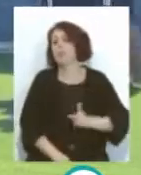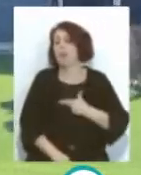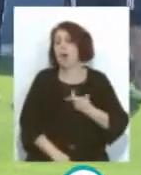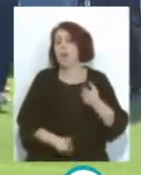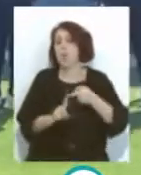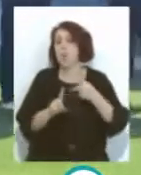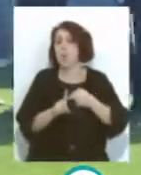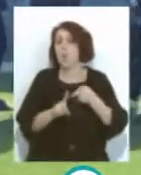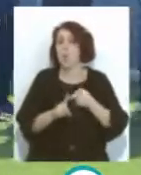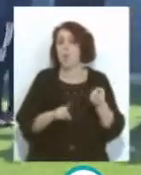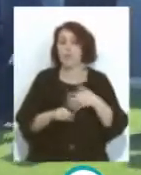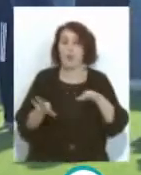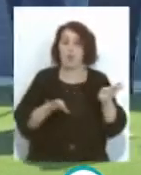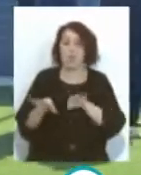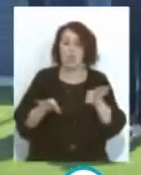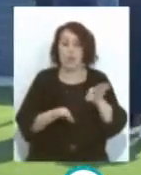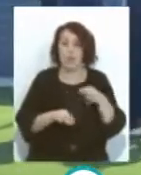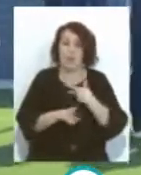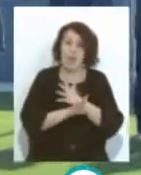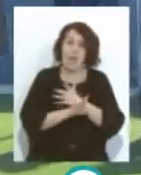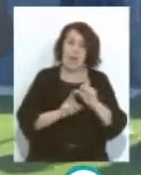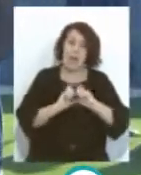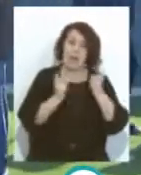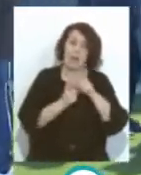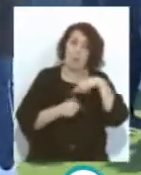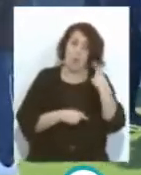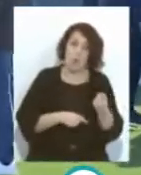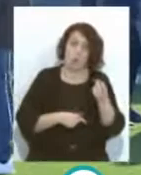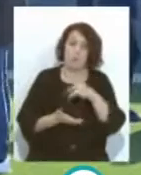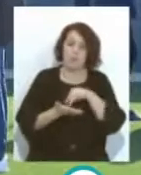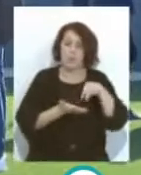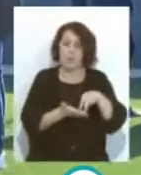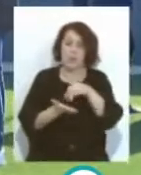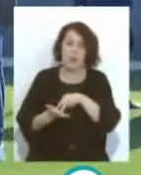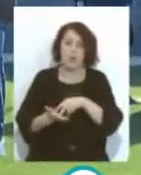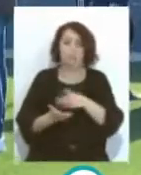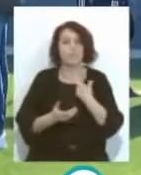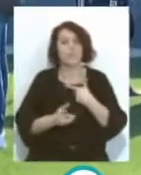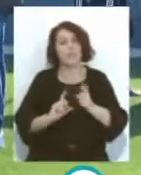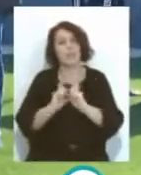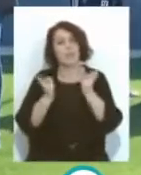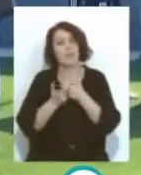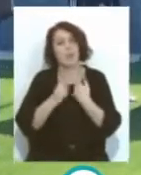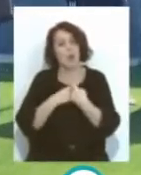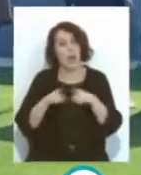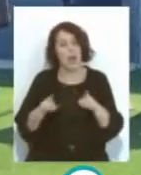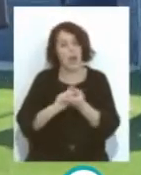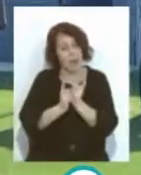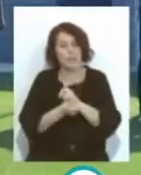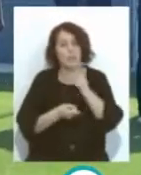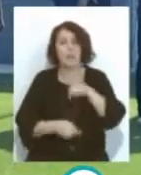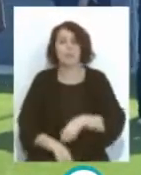posee El valor Un equipo Juega para ese equipo Y cuando cambia La posición Él también cambia De equipo Y además Que sirva también De